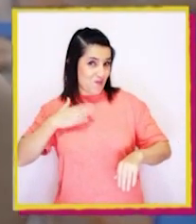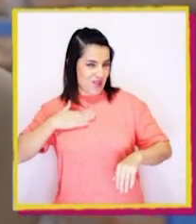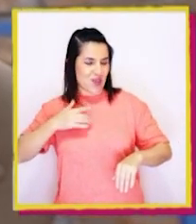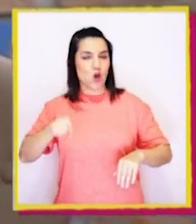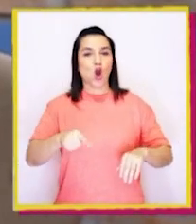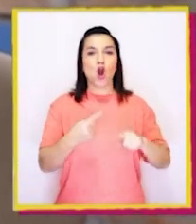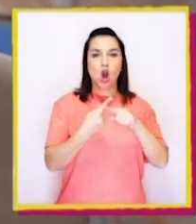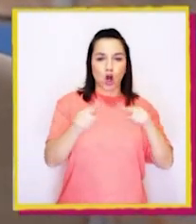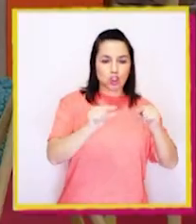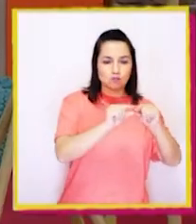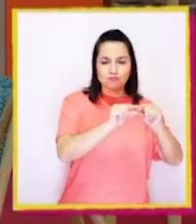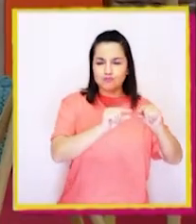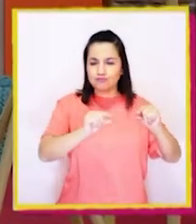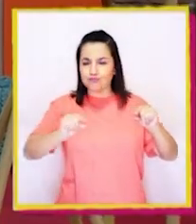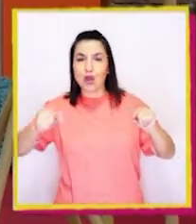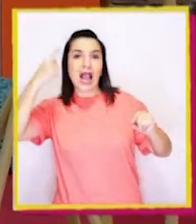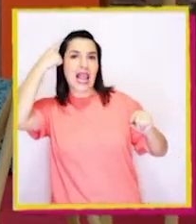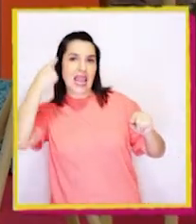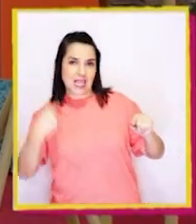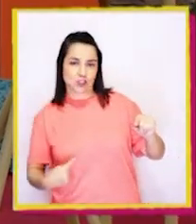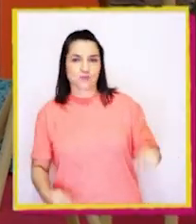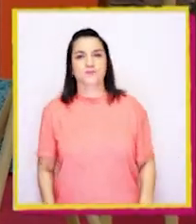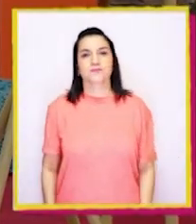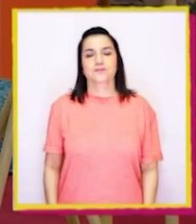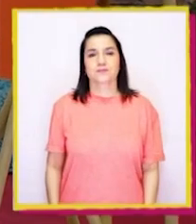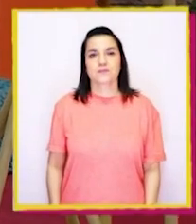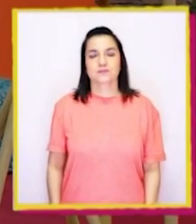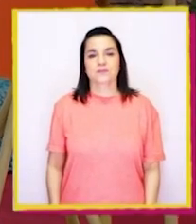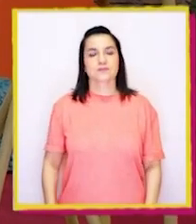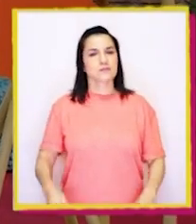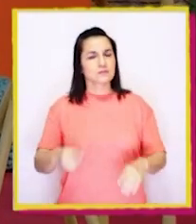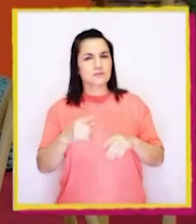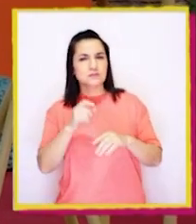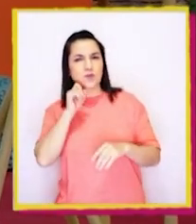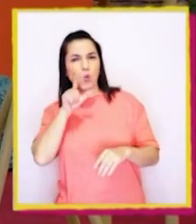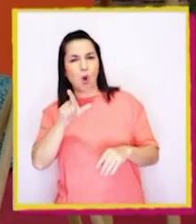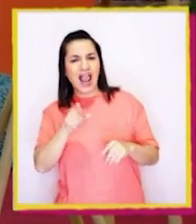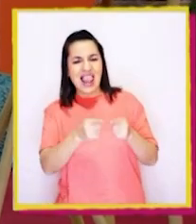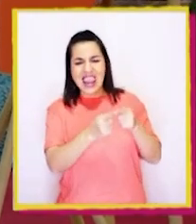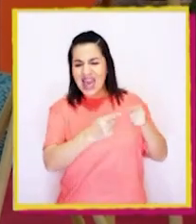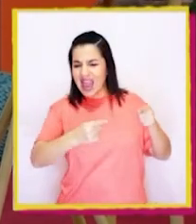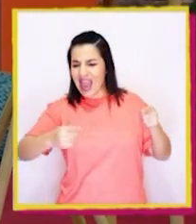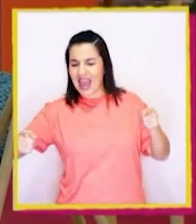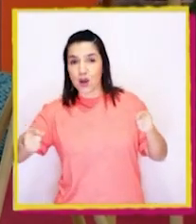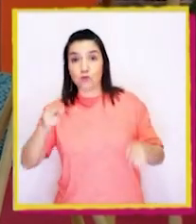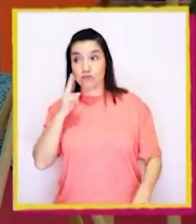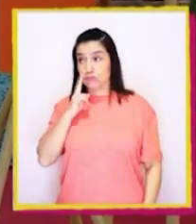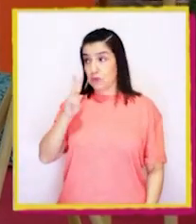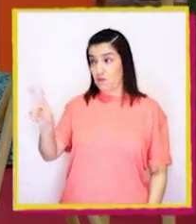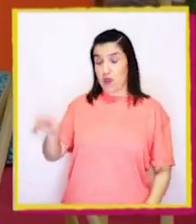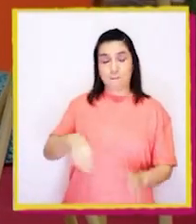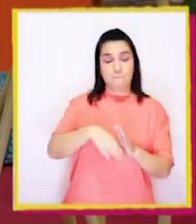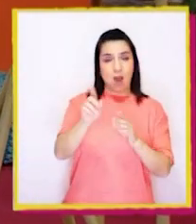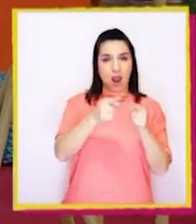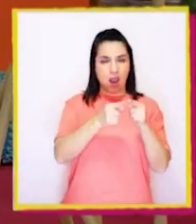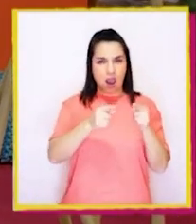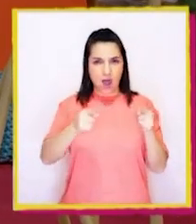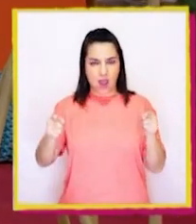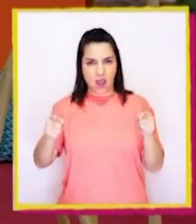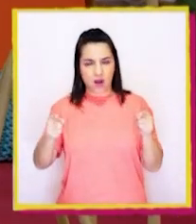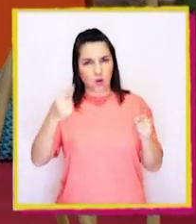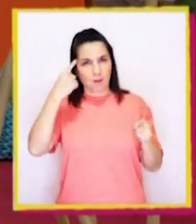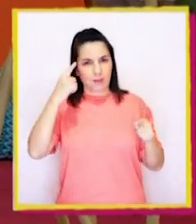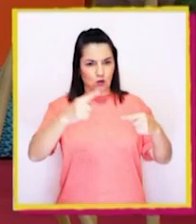liso. ¿Qué cable es más largo? A ver. Este se ve más largo. Pero,